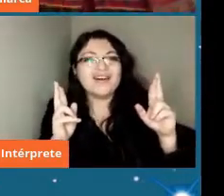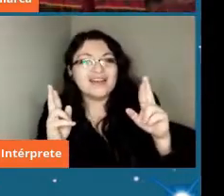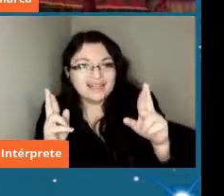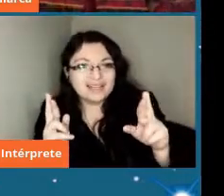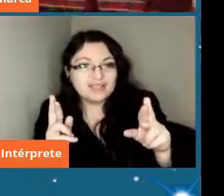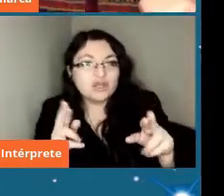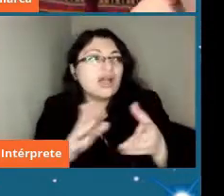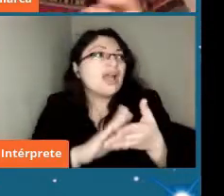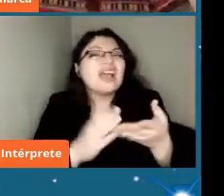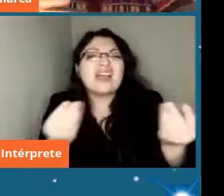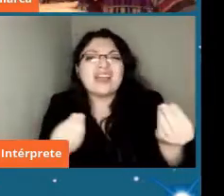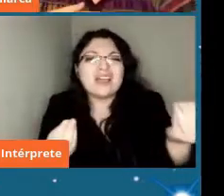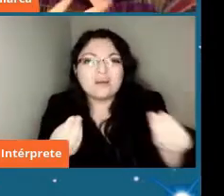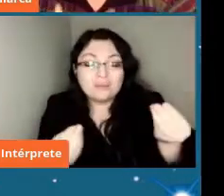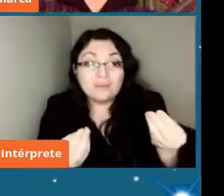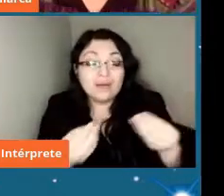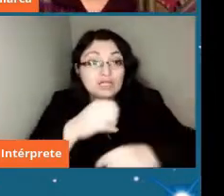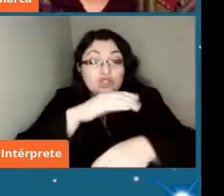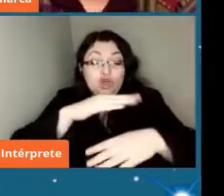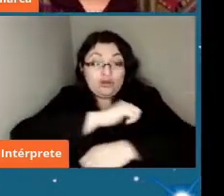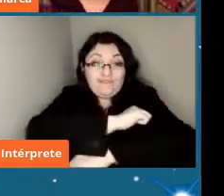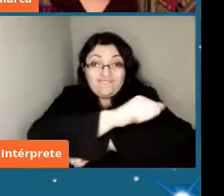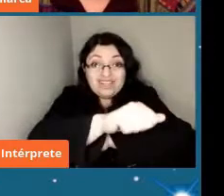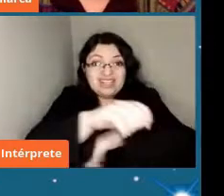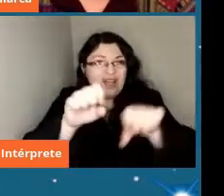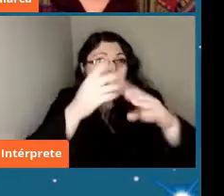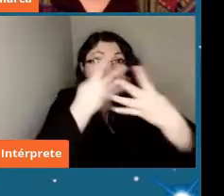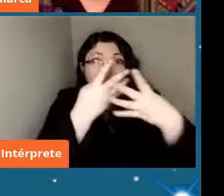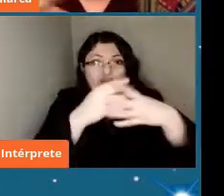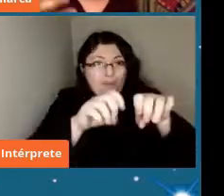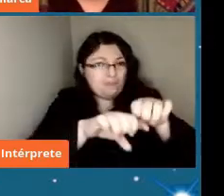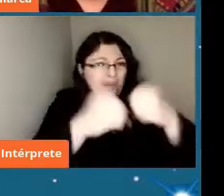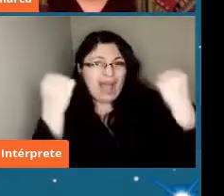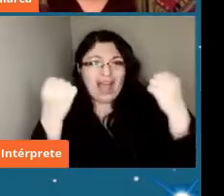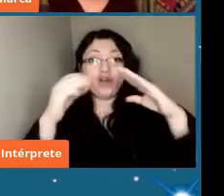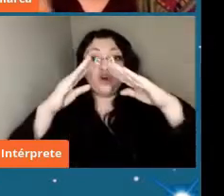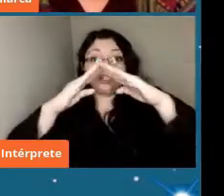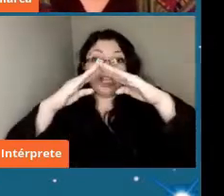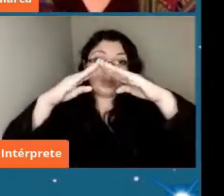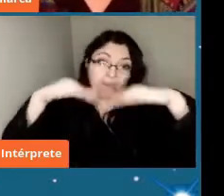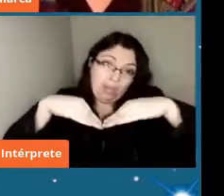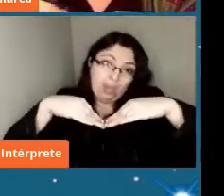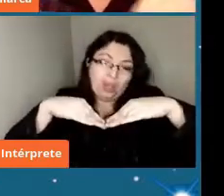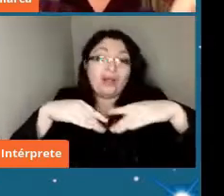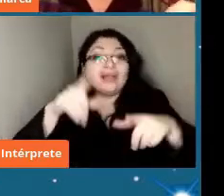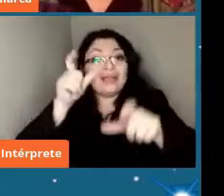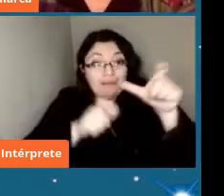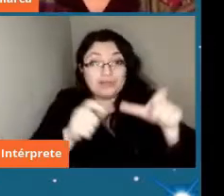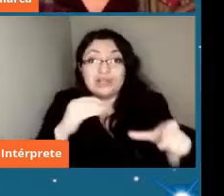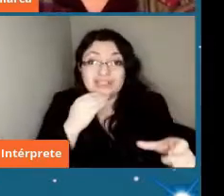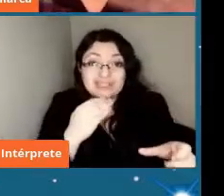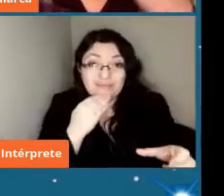quebraran vidrios que se cayeran techos y que mil personas quedaran con diferentes grados de